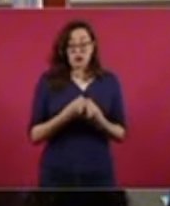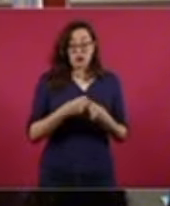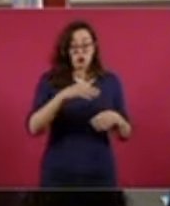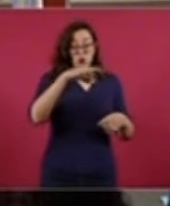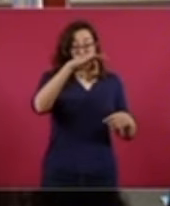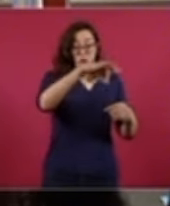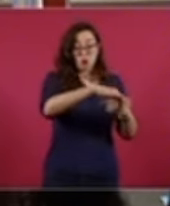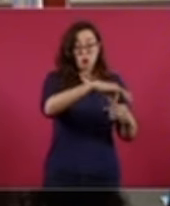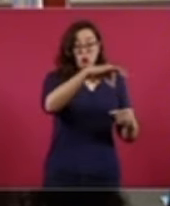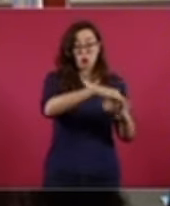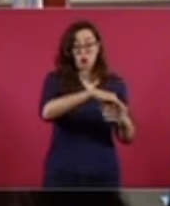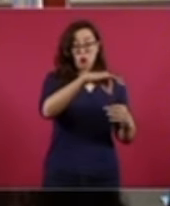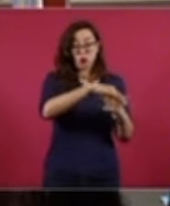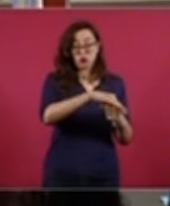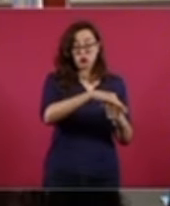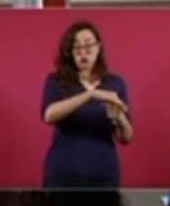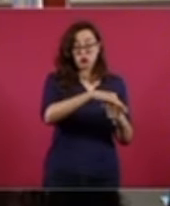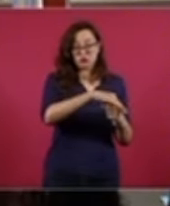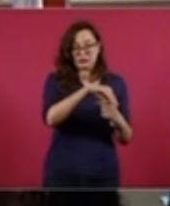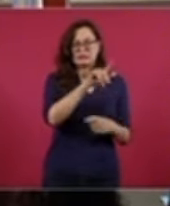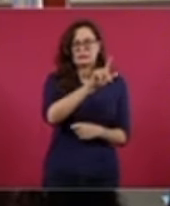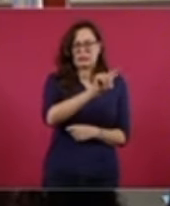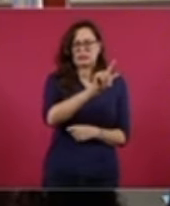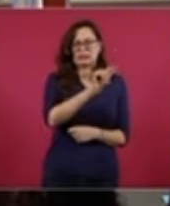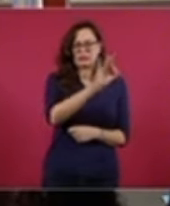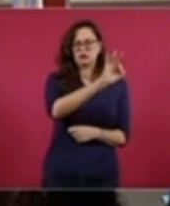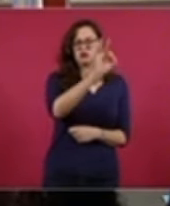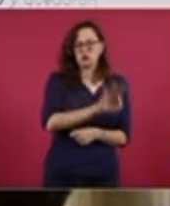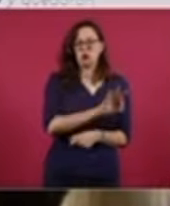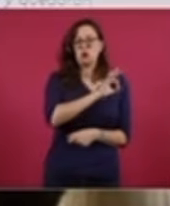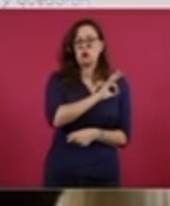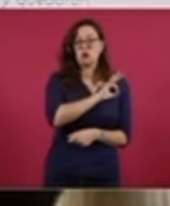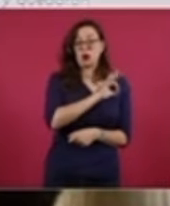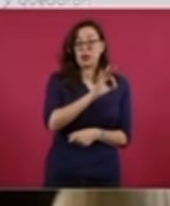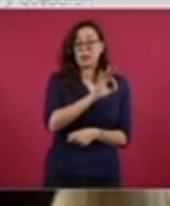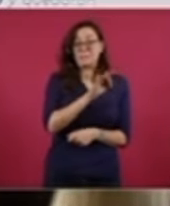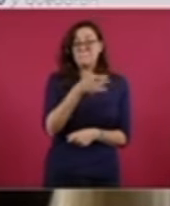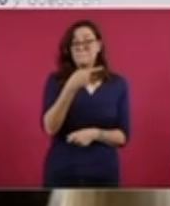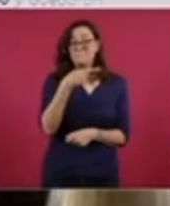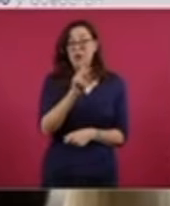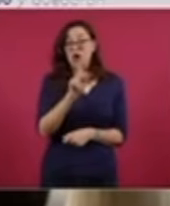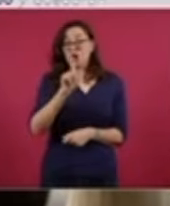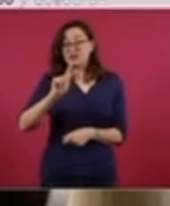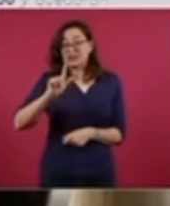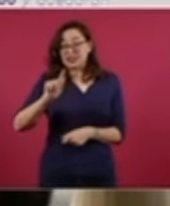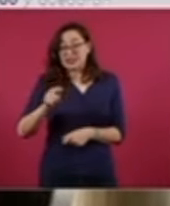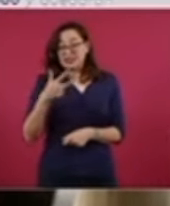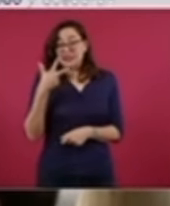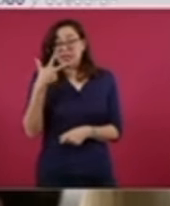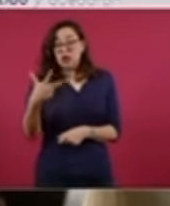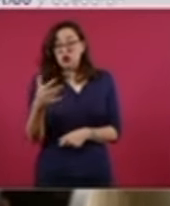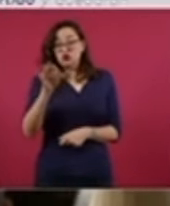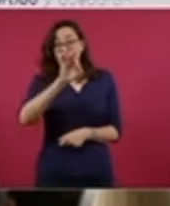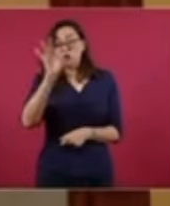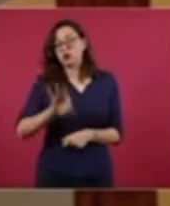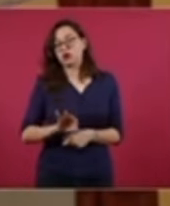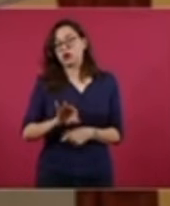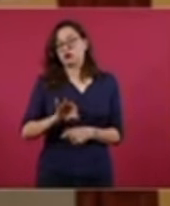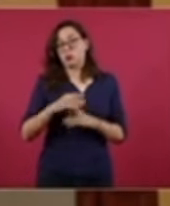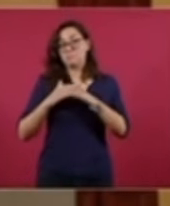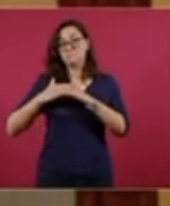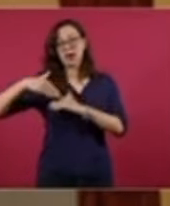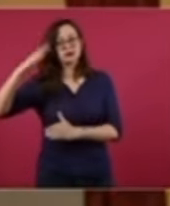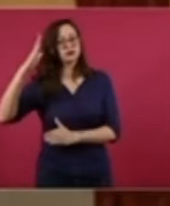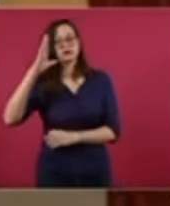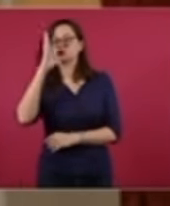partido más ocho puntos porcentuales va a ser el límite máximo que podrá tener el partido político